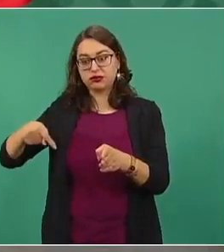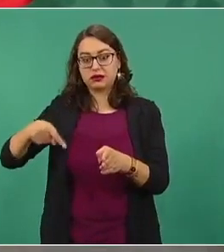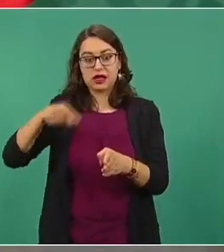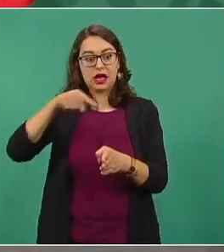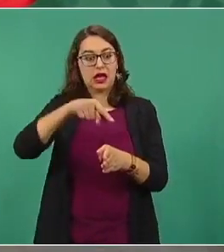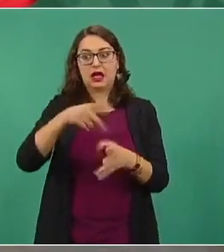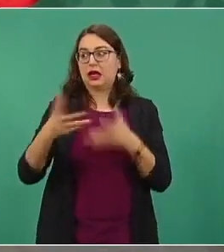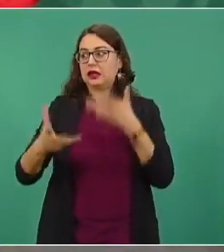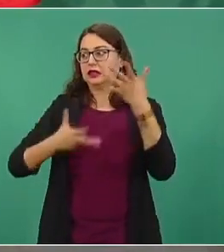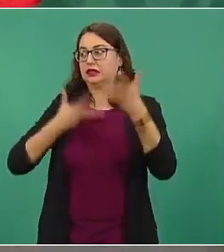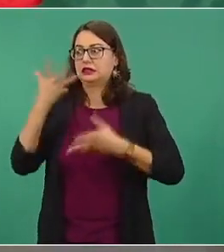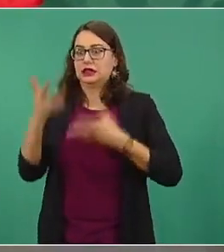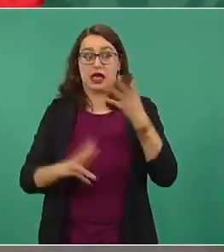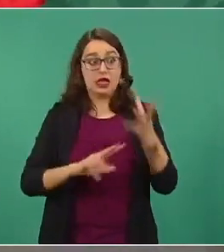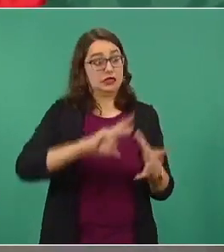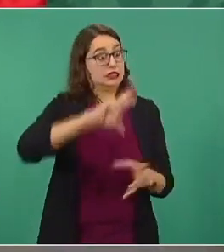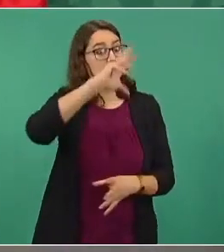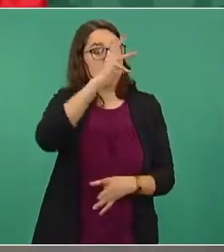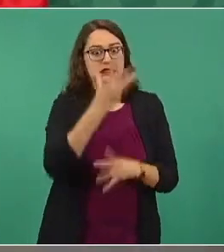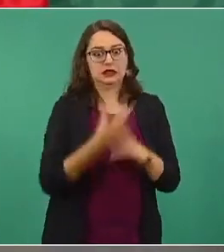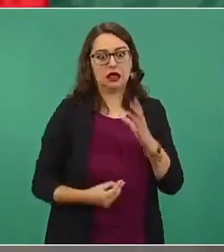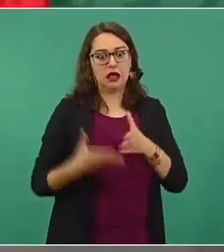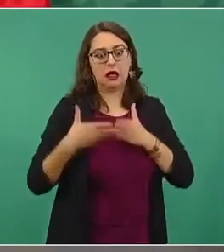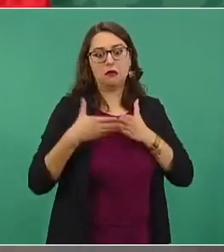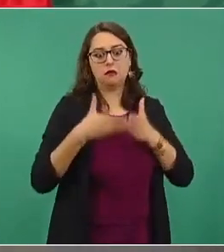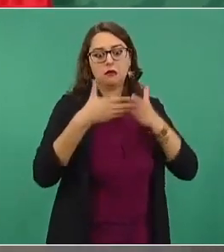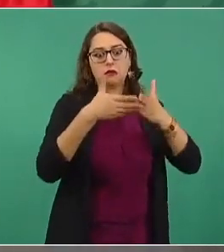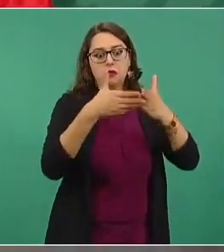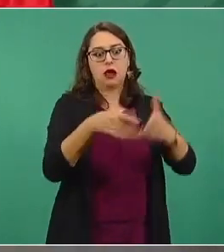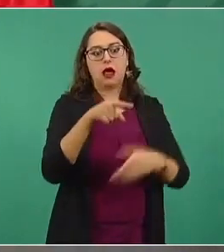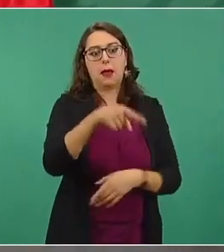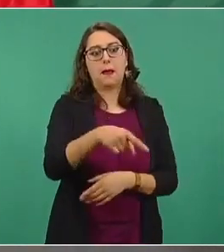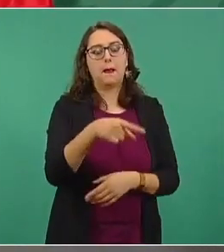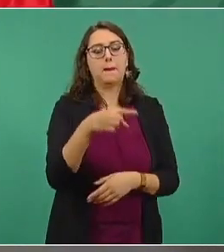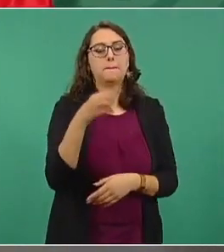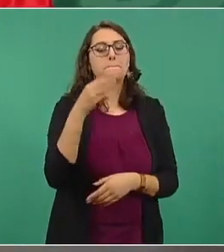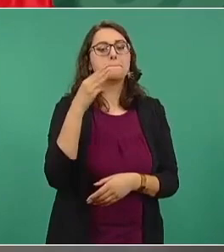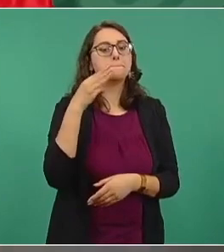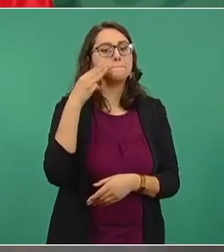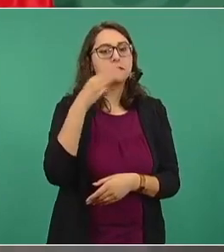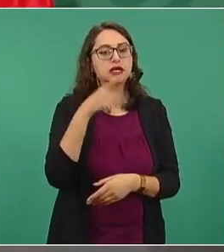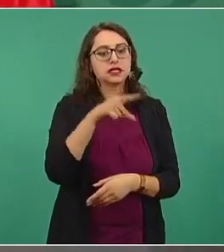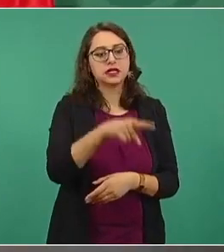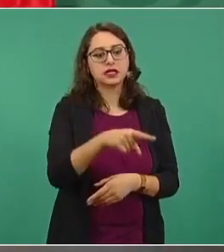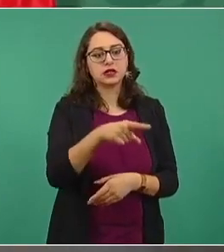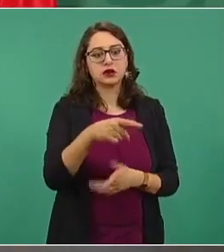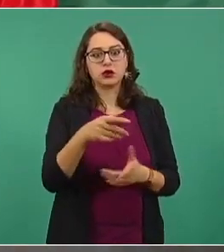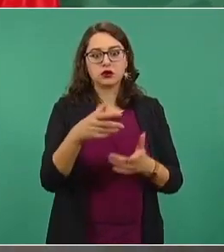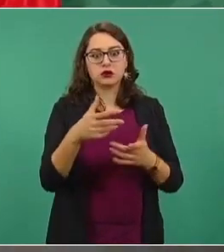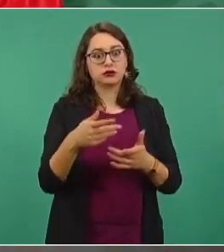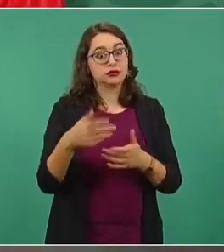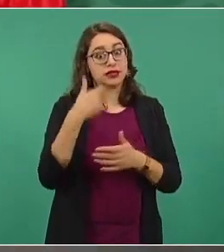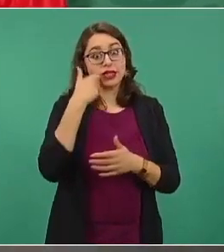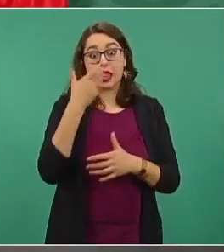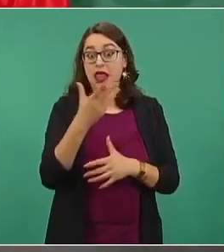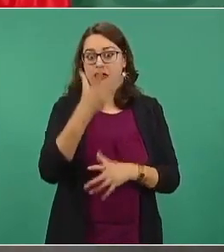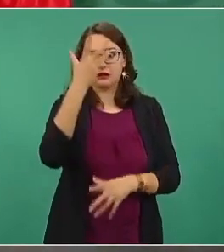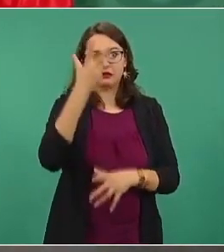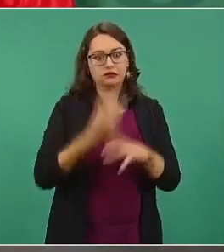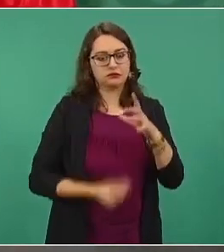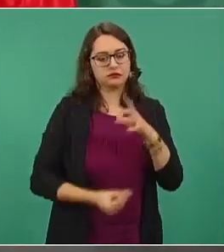y también ahí se le detuvo. Esto lo está haciendo la Secretaría de Marina.